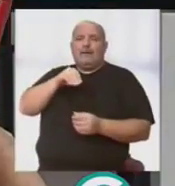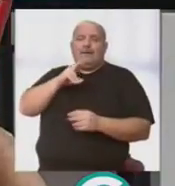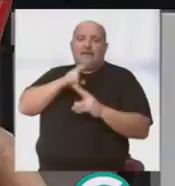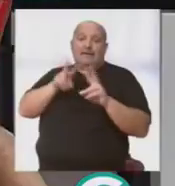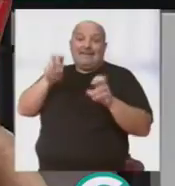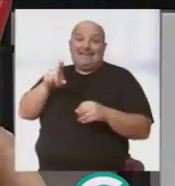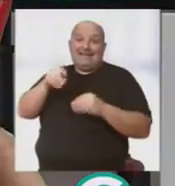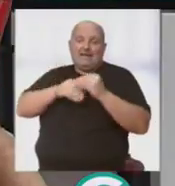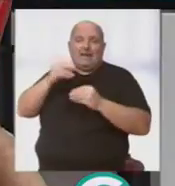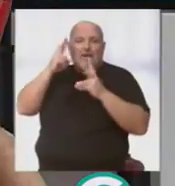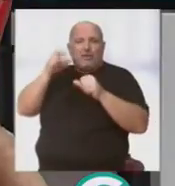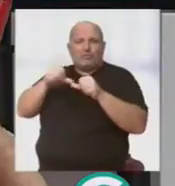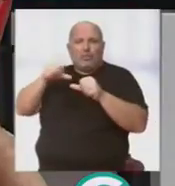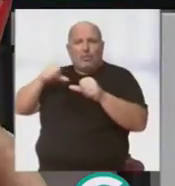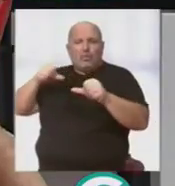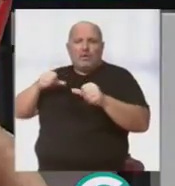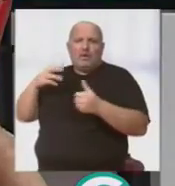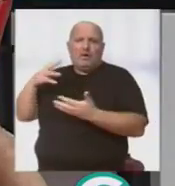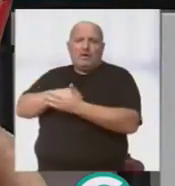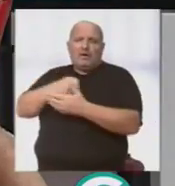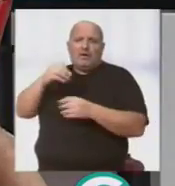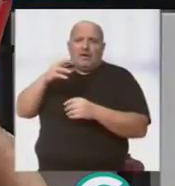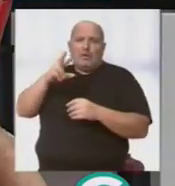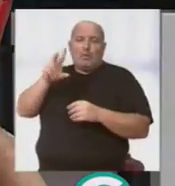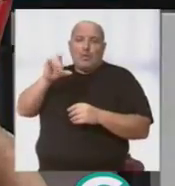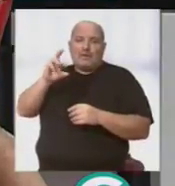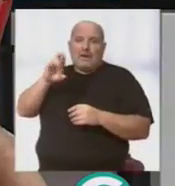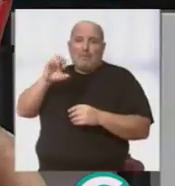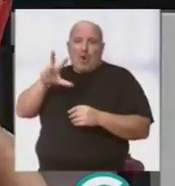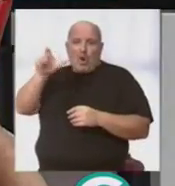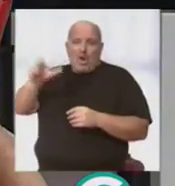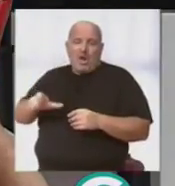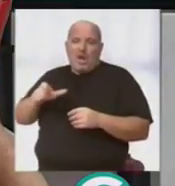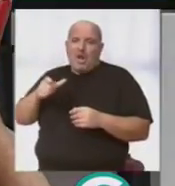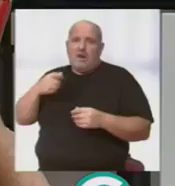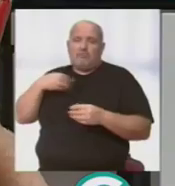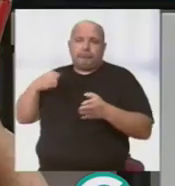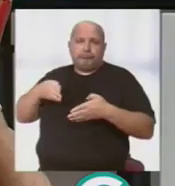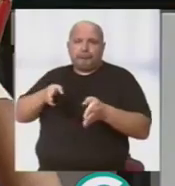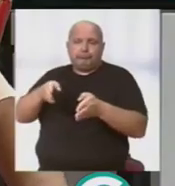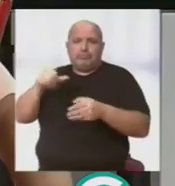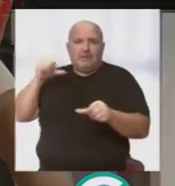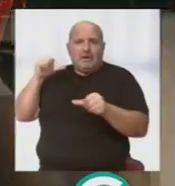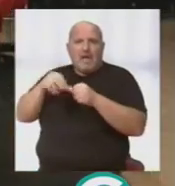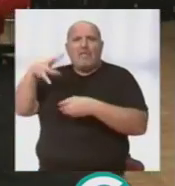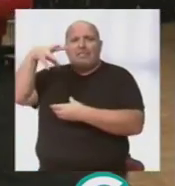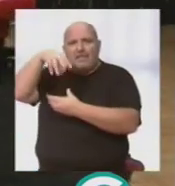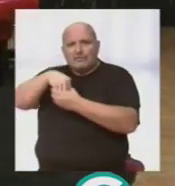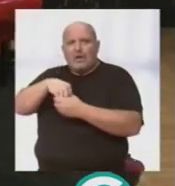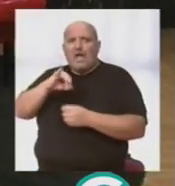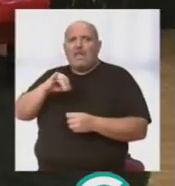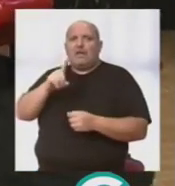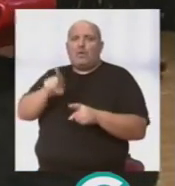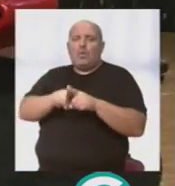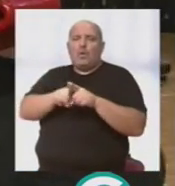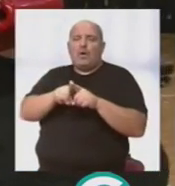y es que recordar todo lo bueno que ha hecho Luis Ripoli a través de su trayectoria carnavalesca y lo tienen, lo tienen incluido y creo que va a ser,